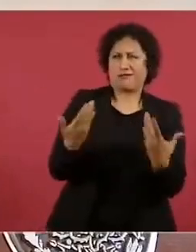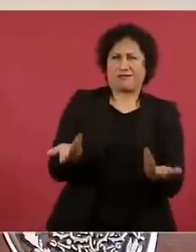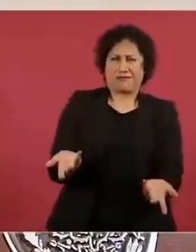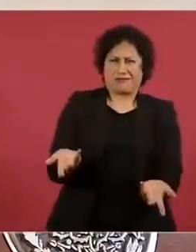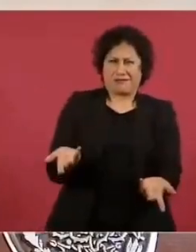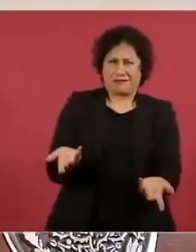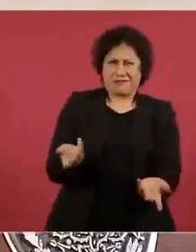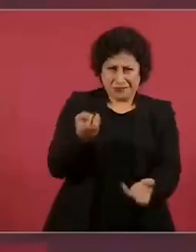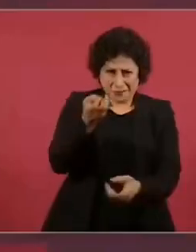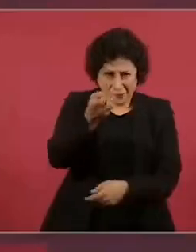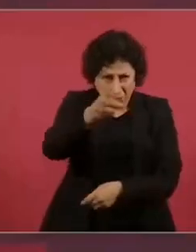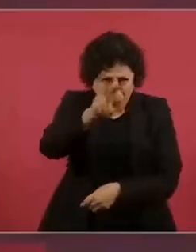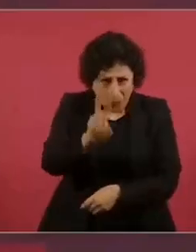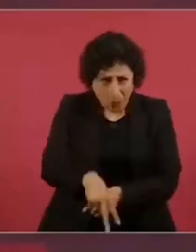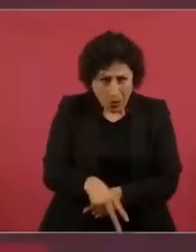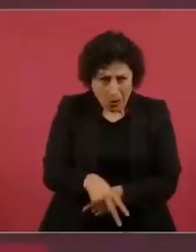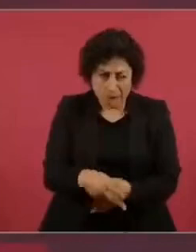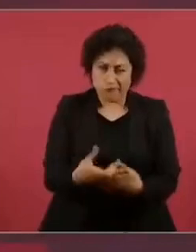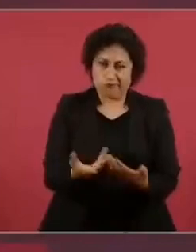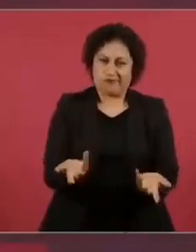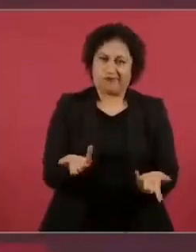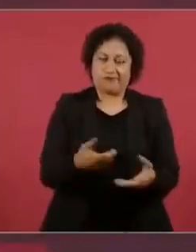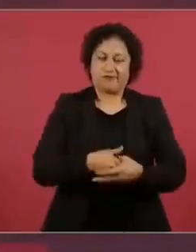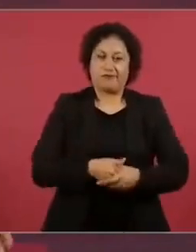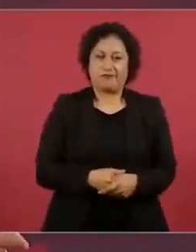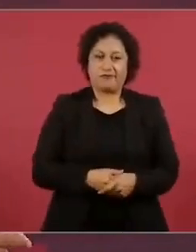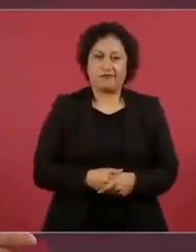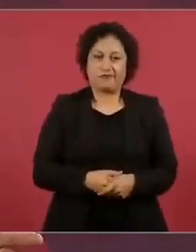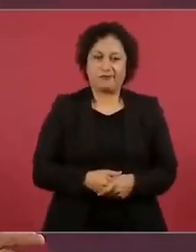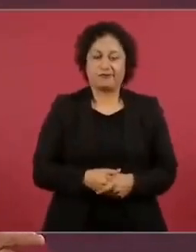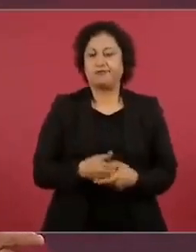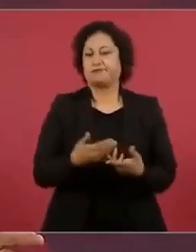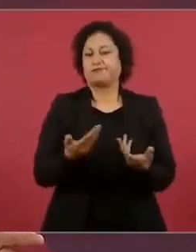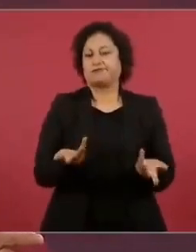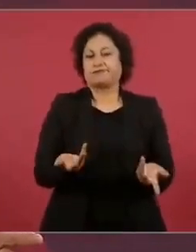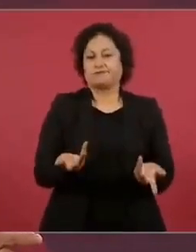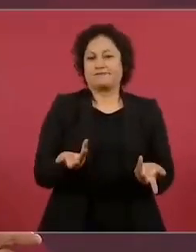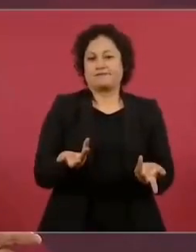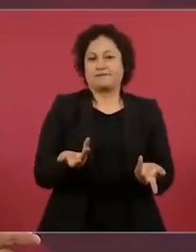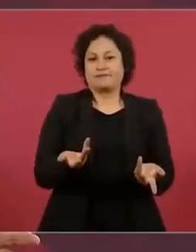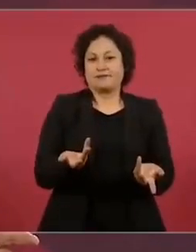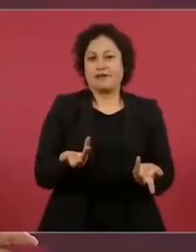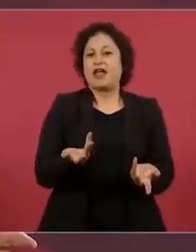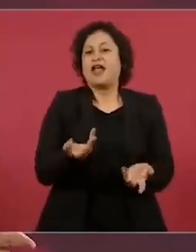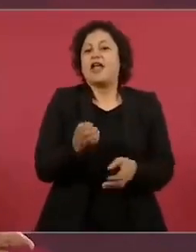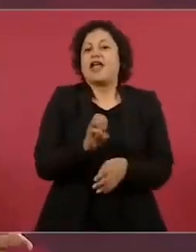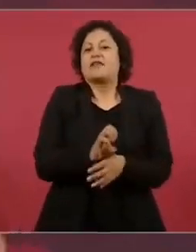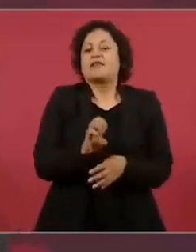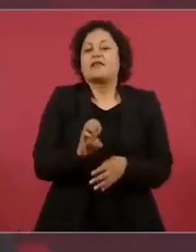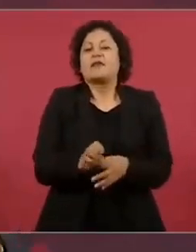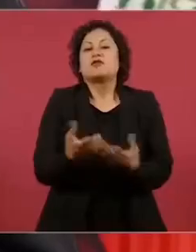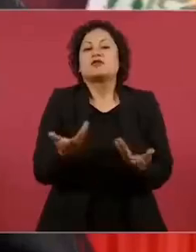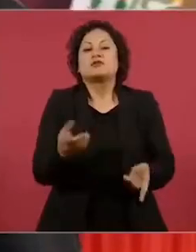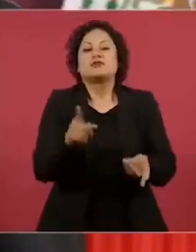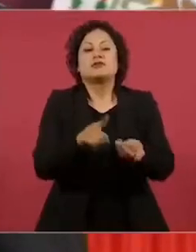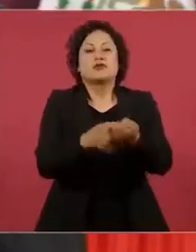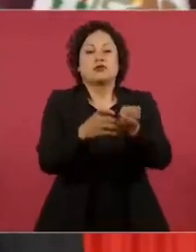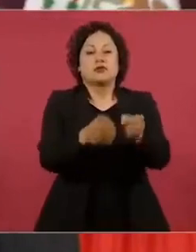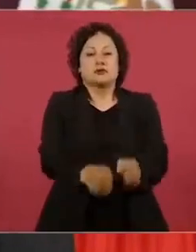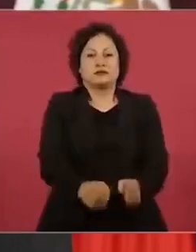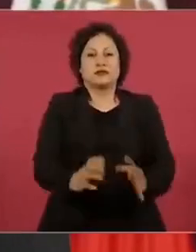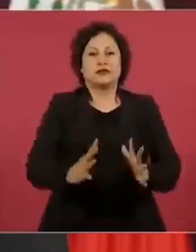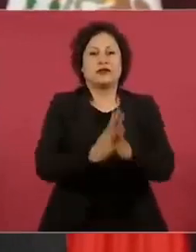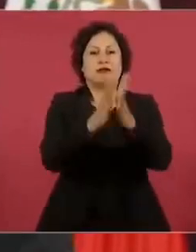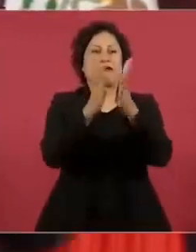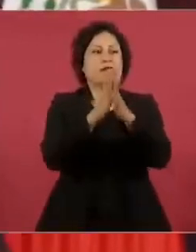descarada y que no pensáramos en la democracia, sino en la oligarquía,